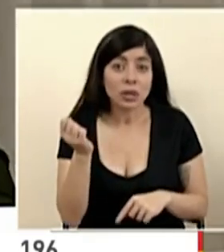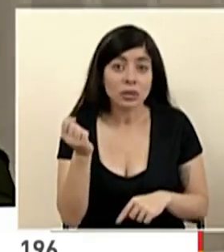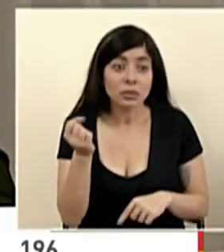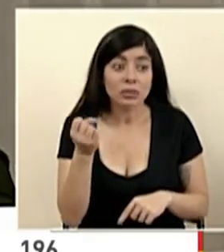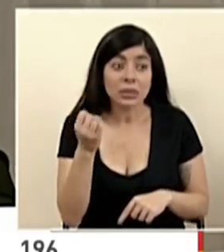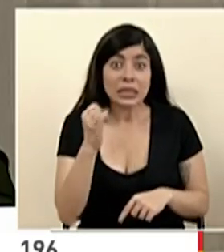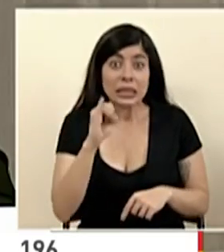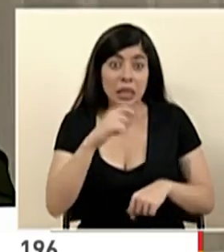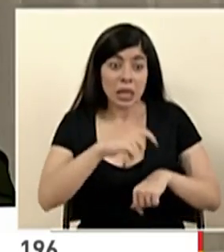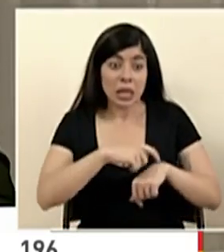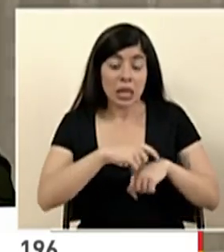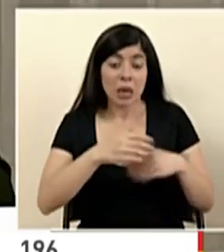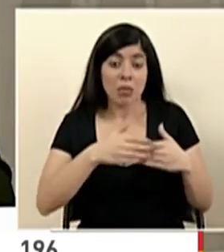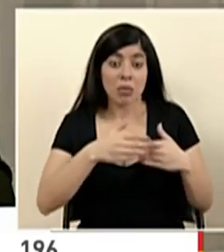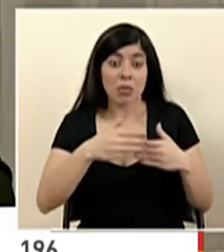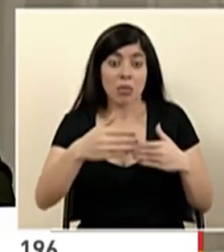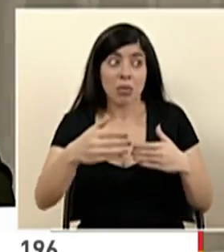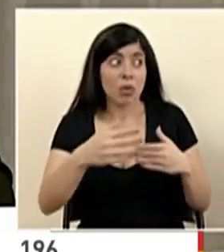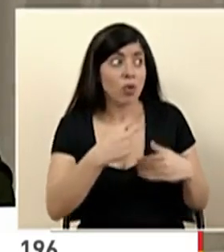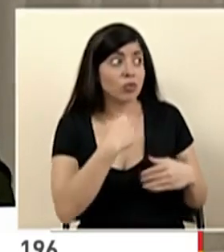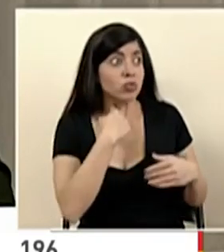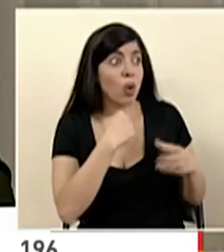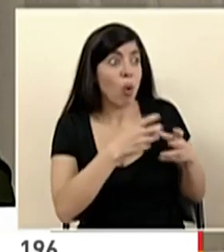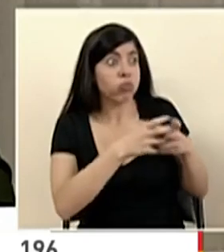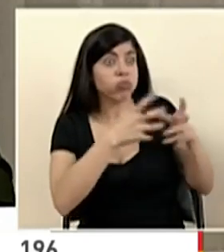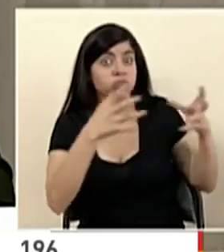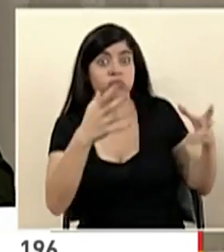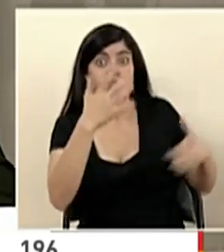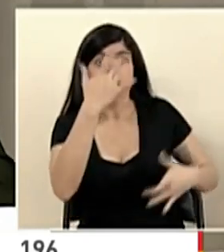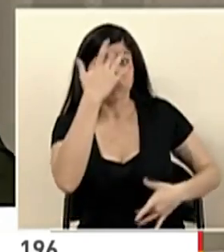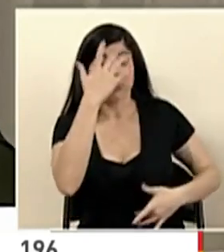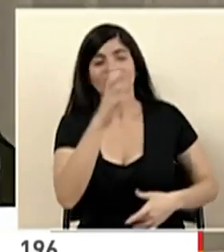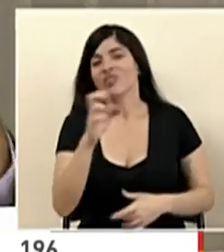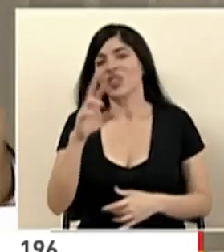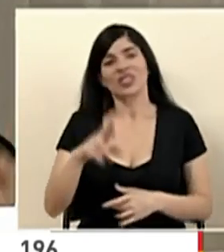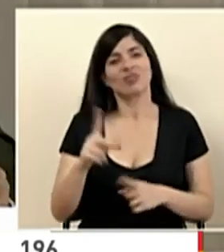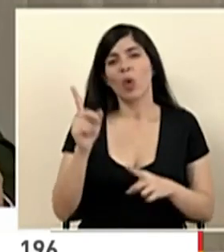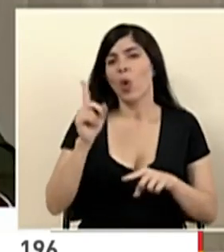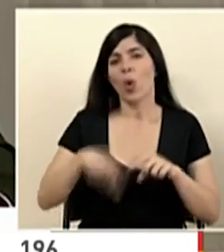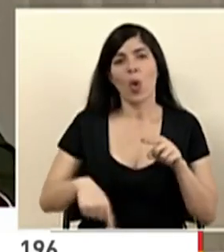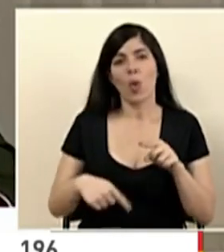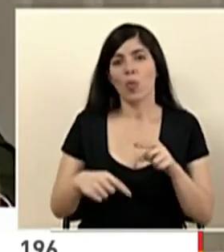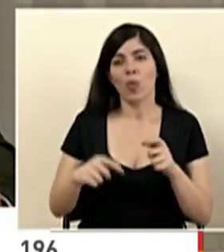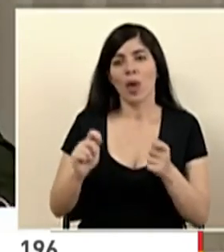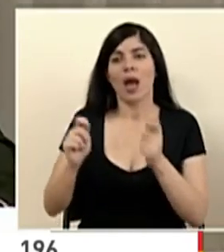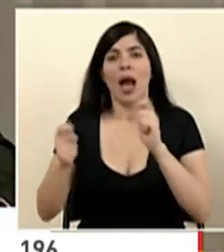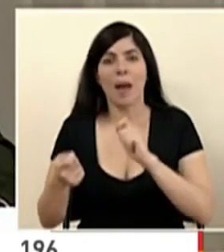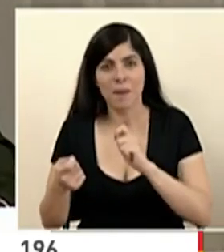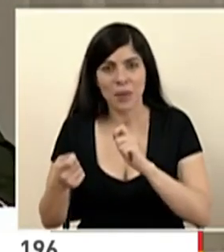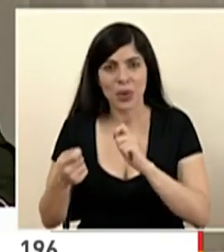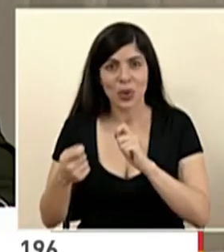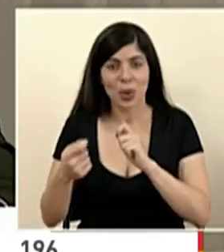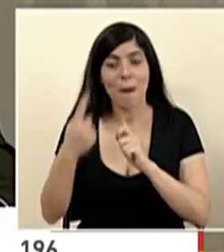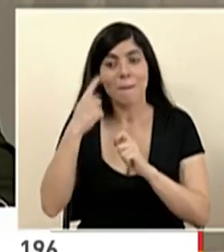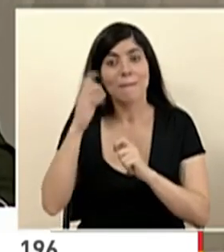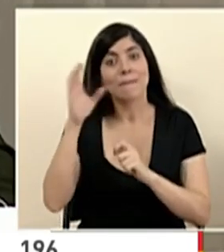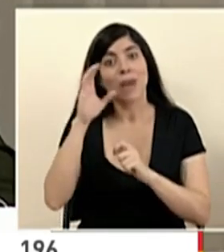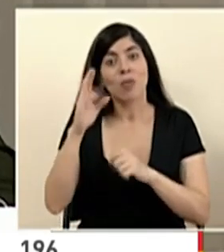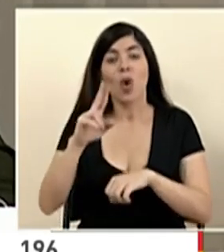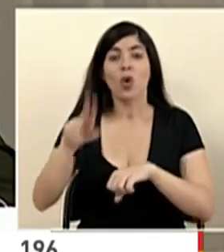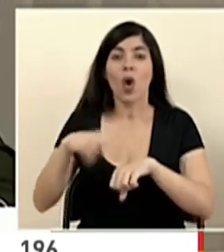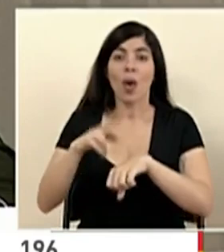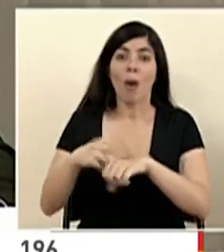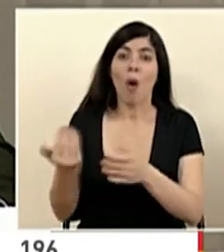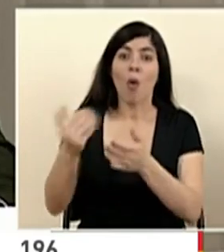en este lapso de tiempo se diera un incremento de los casos, Costa Rica no puede adoptar nuevas medidas en orden de buscar una nueva